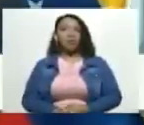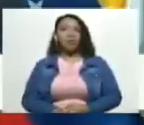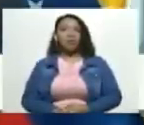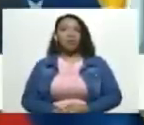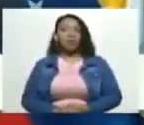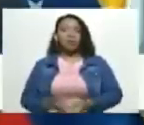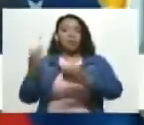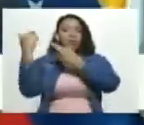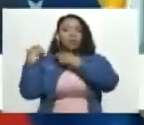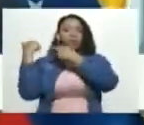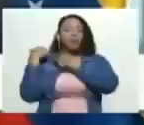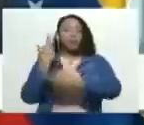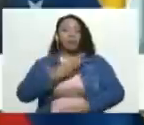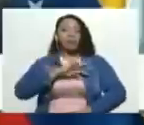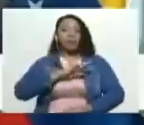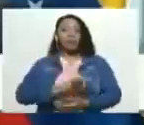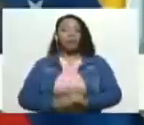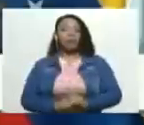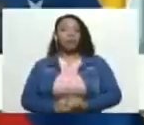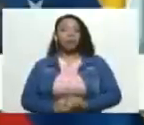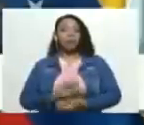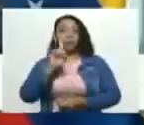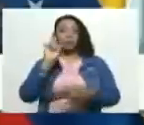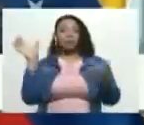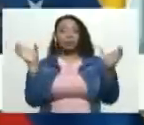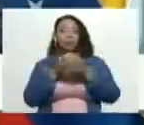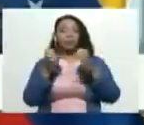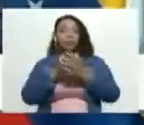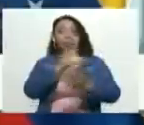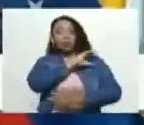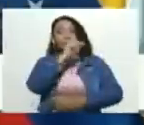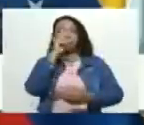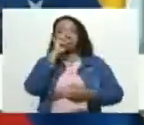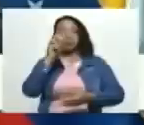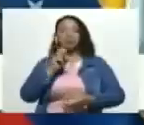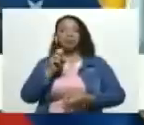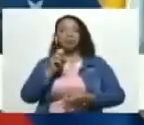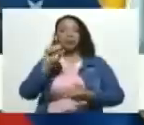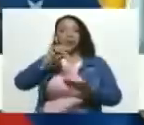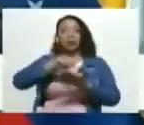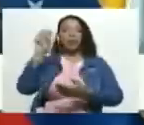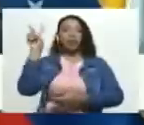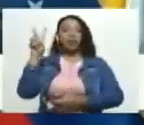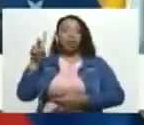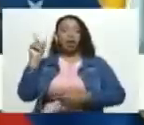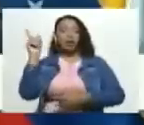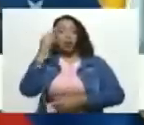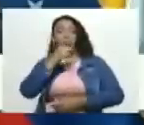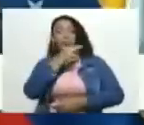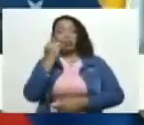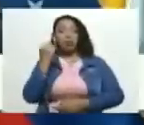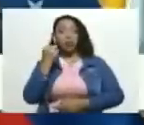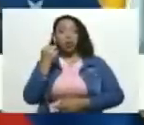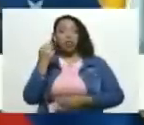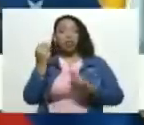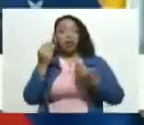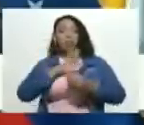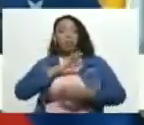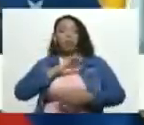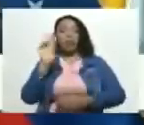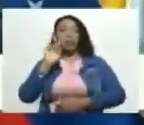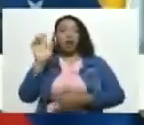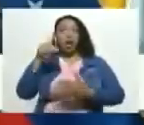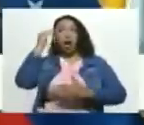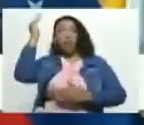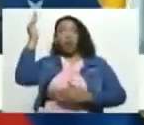designación ficticia de una junta directiva del Banco Central de Venezuela lo que comprometió activos venezolanos que se encontraban en el